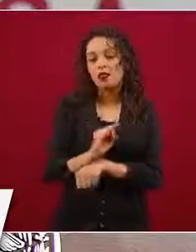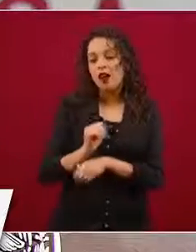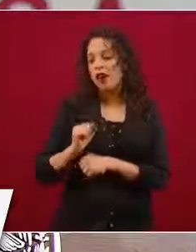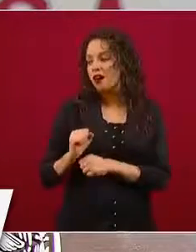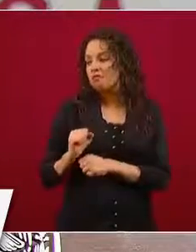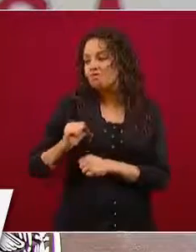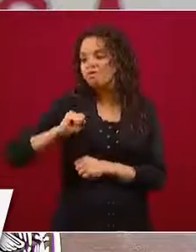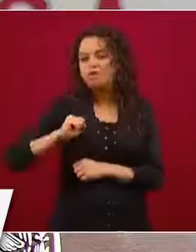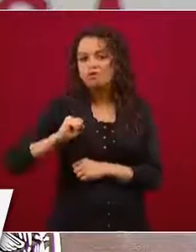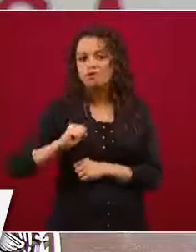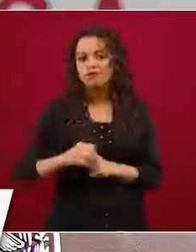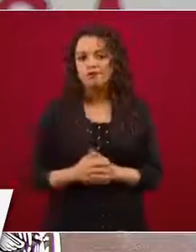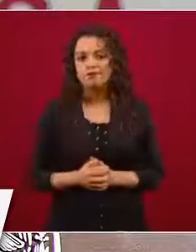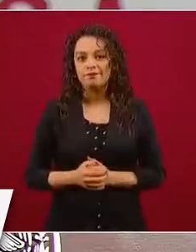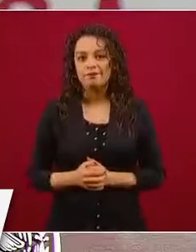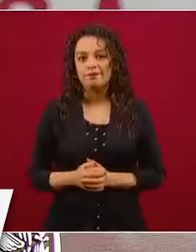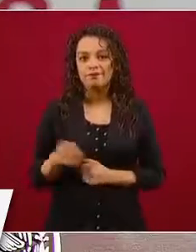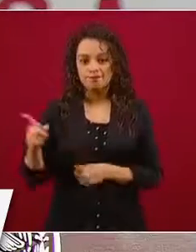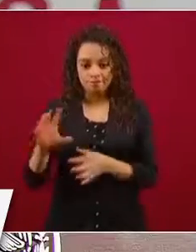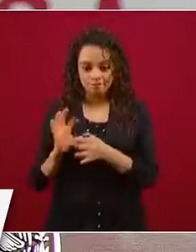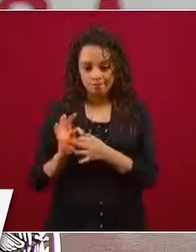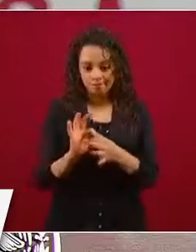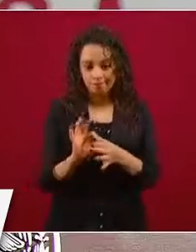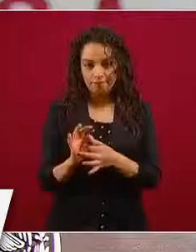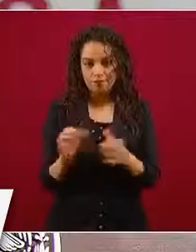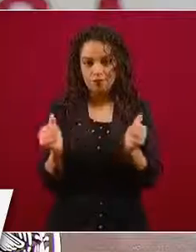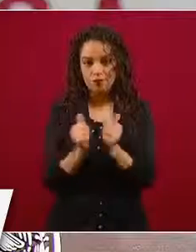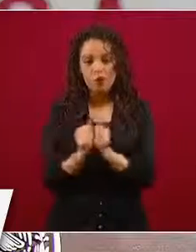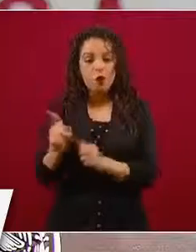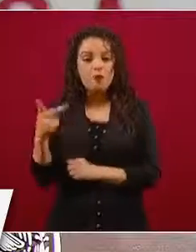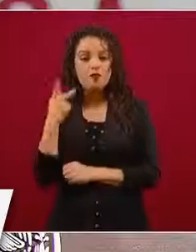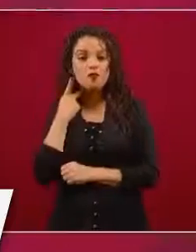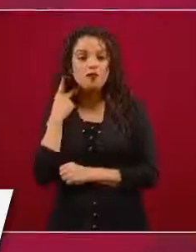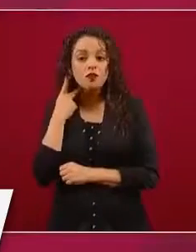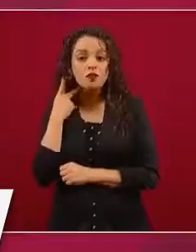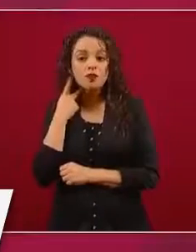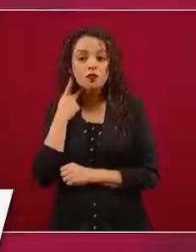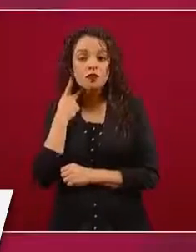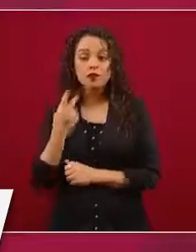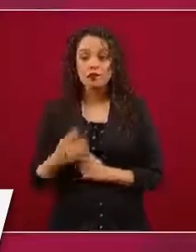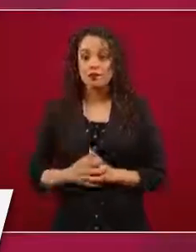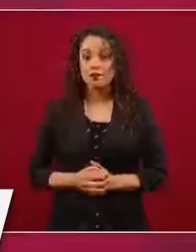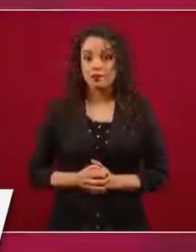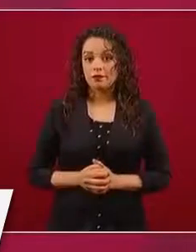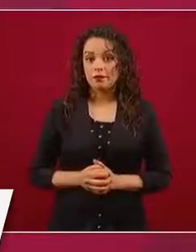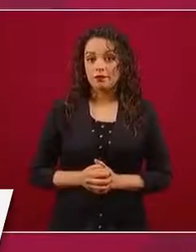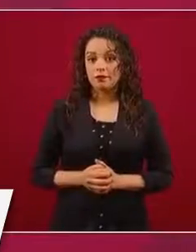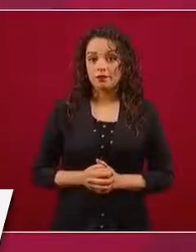manejo político, llegaban a tener hasta cargos.